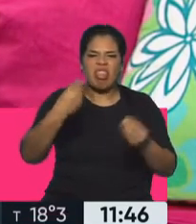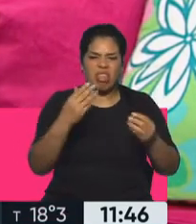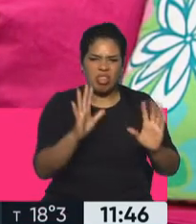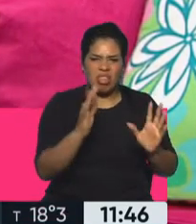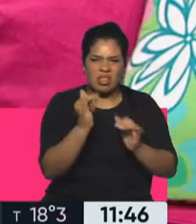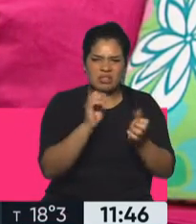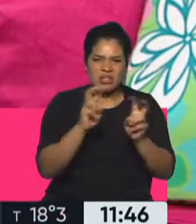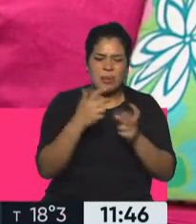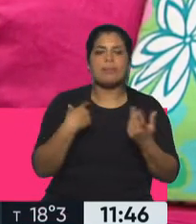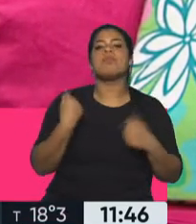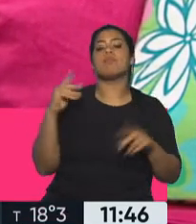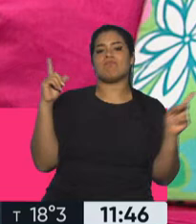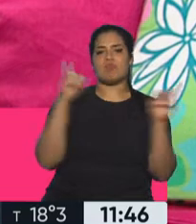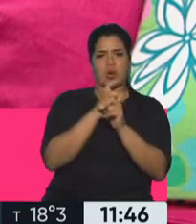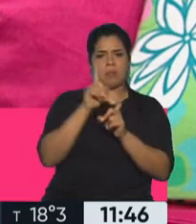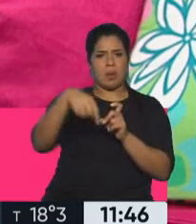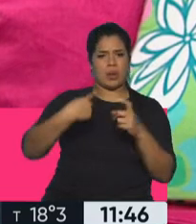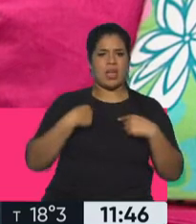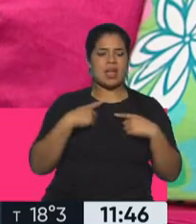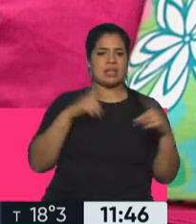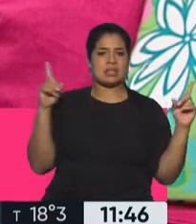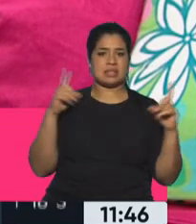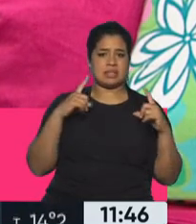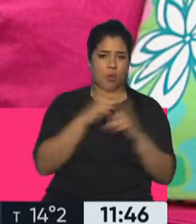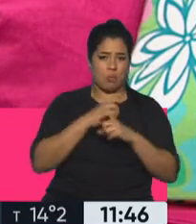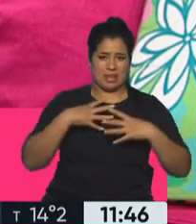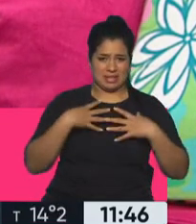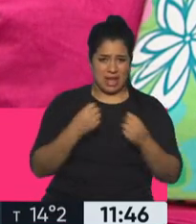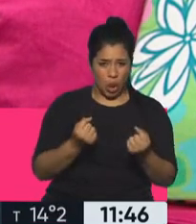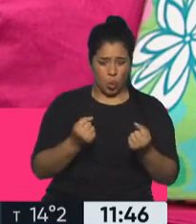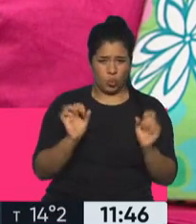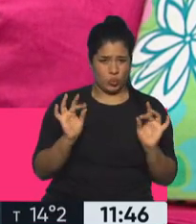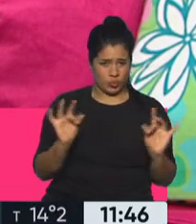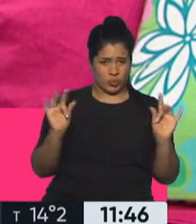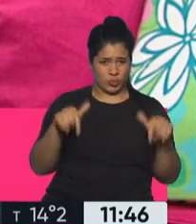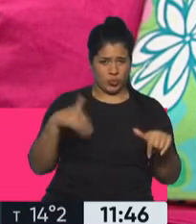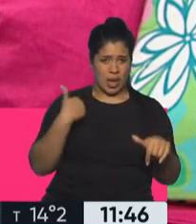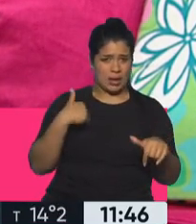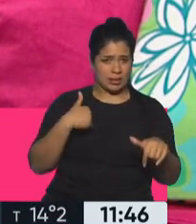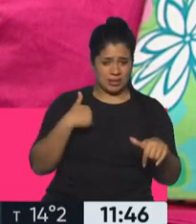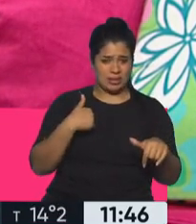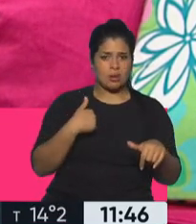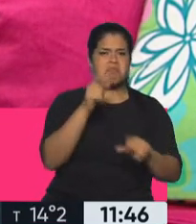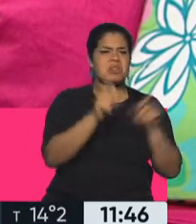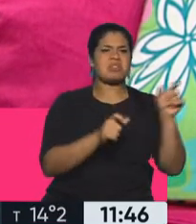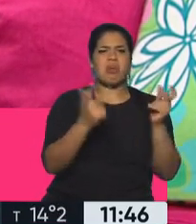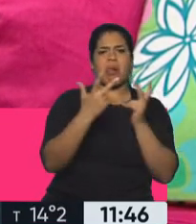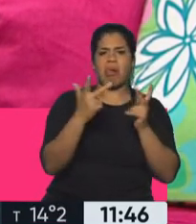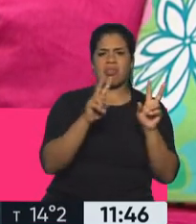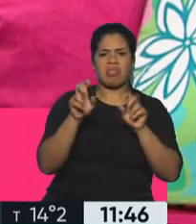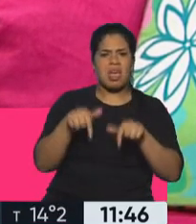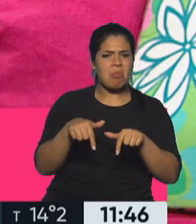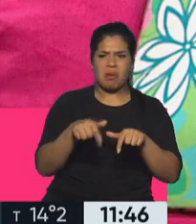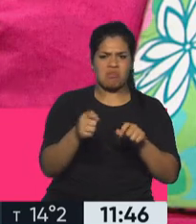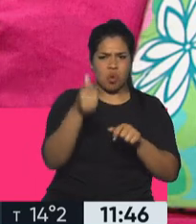Chagas es una problemática de salud súper compleja y muy presente en nuestro país, aunque se habla muy poco. Al menos un millón de personas